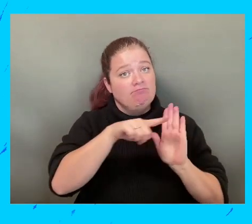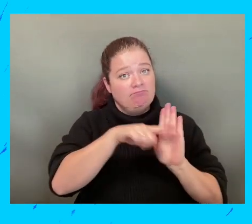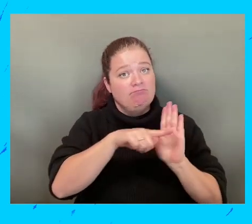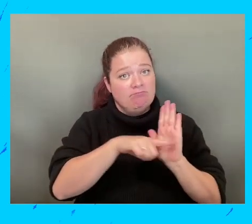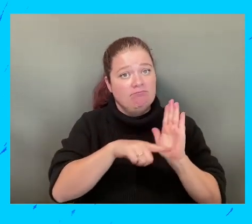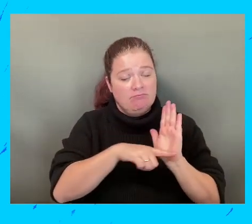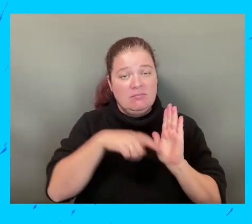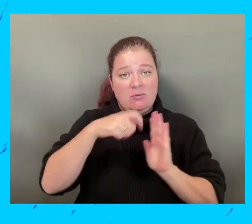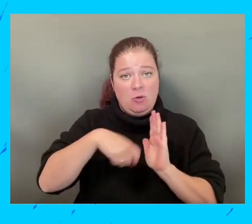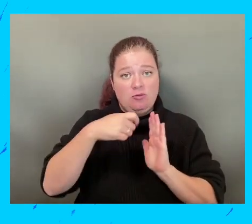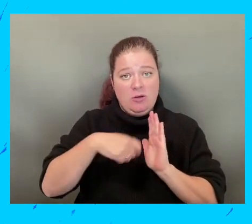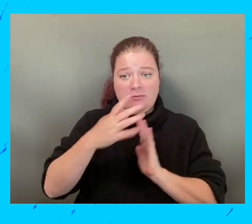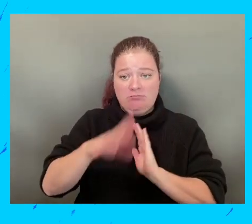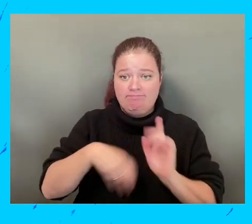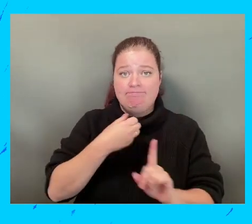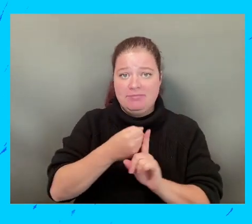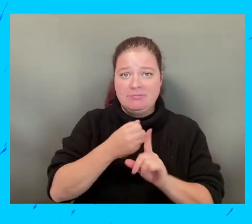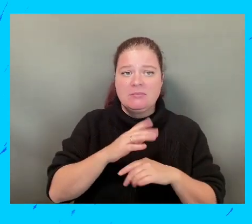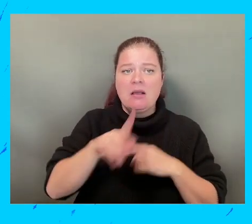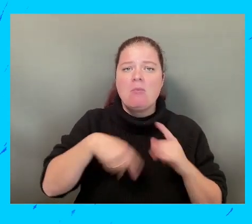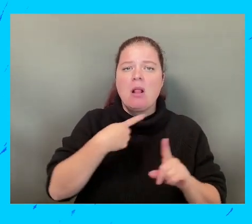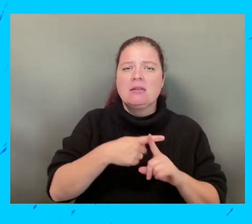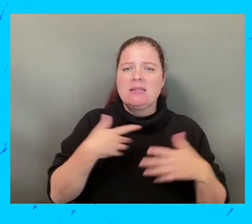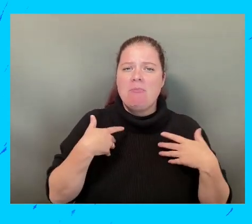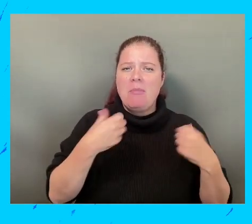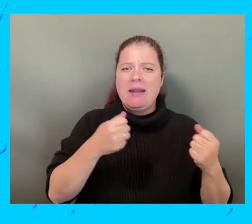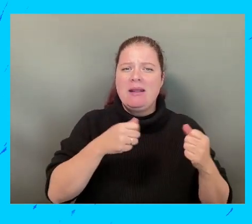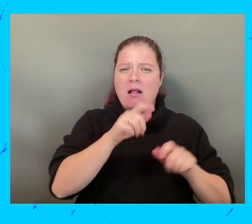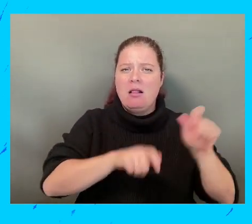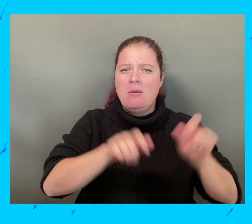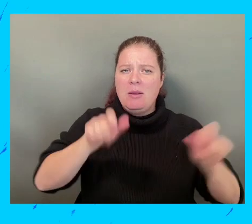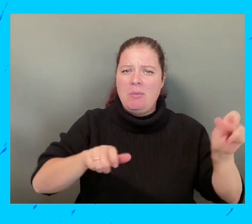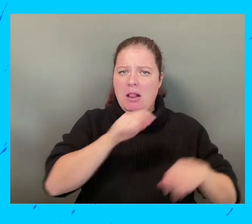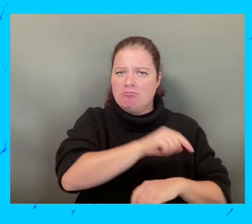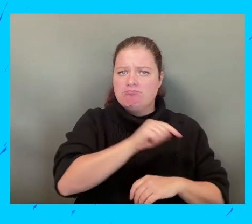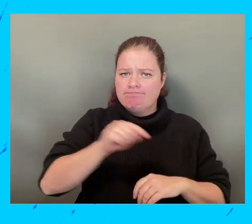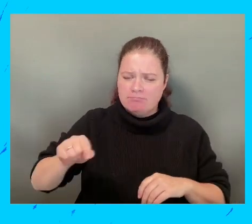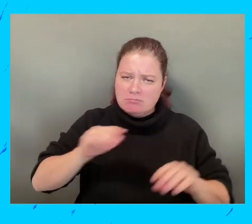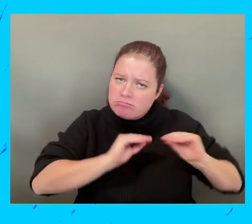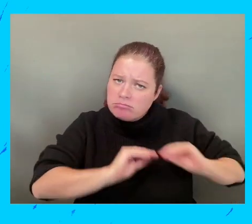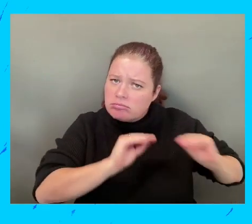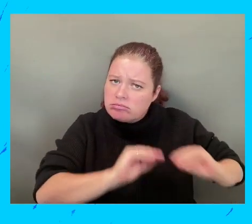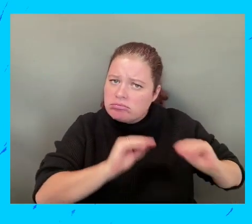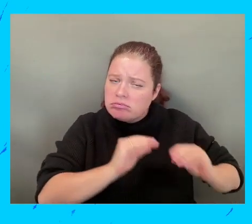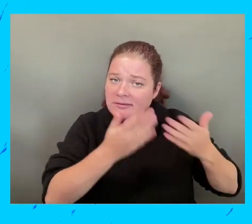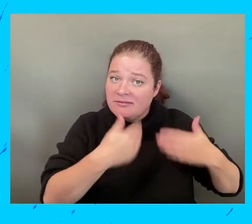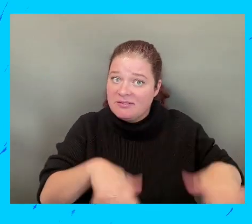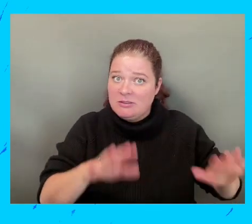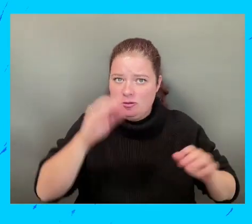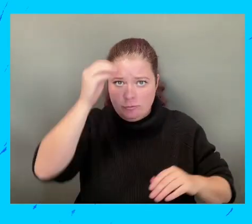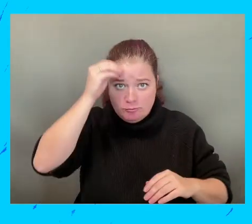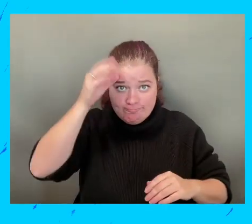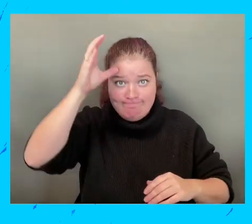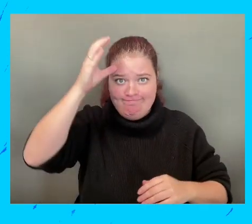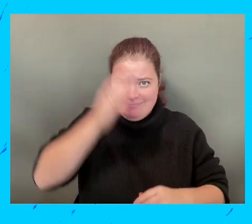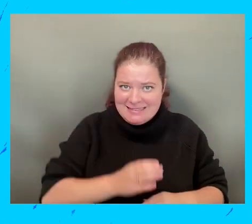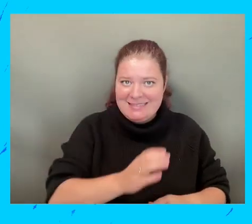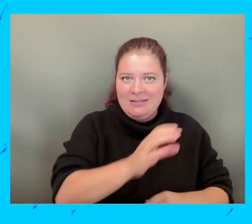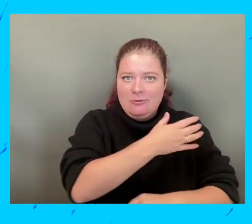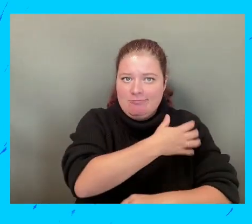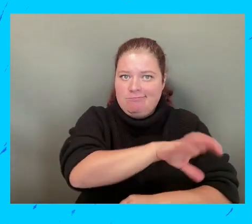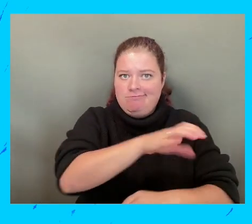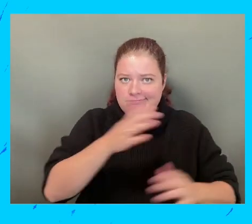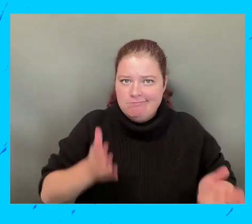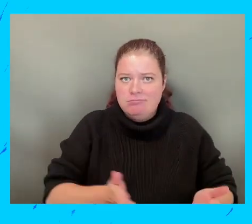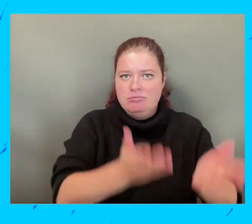incluyente y también entrenamos doctores y también enfermeros